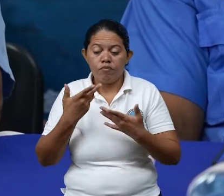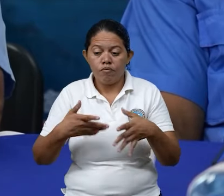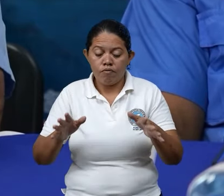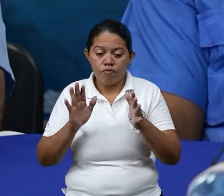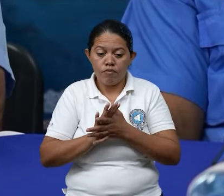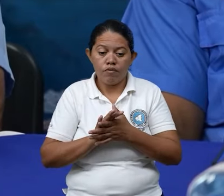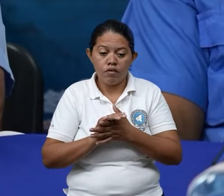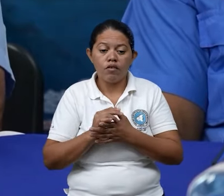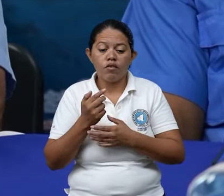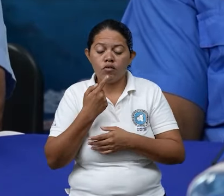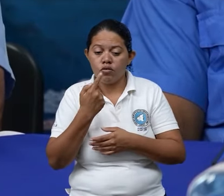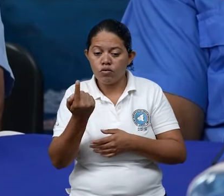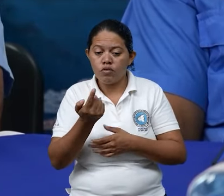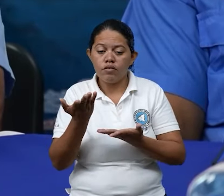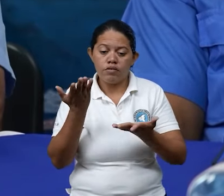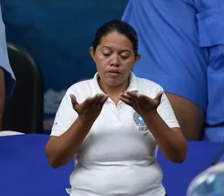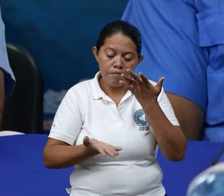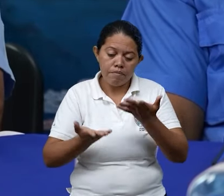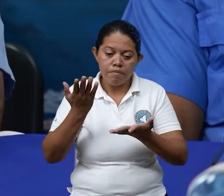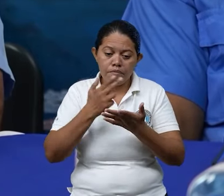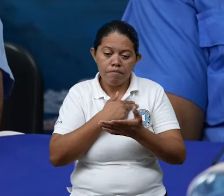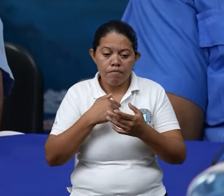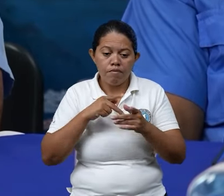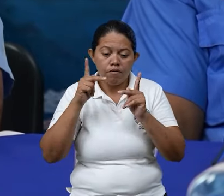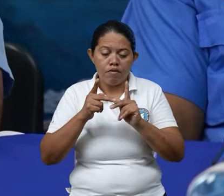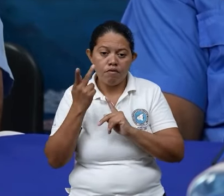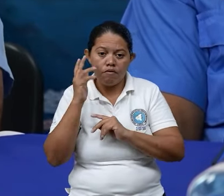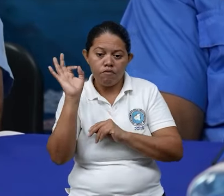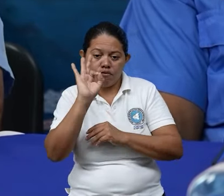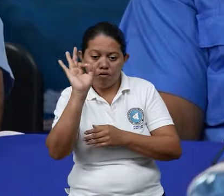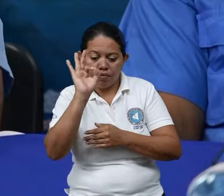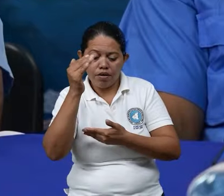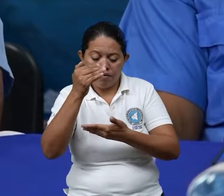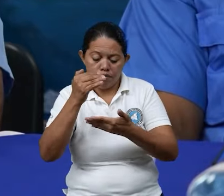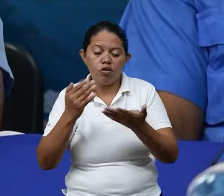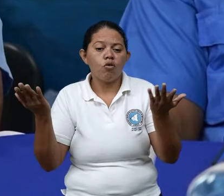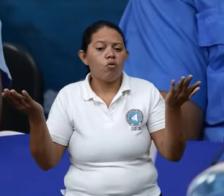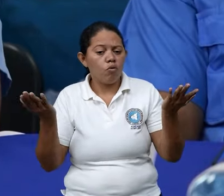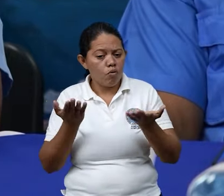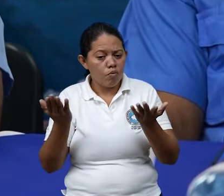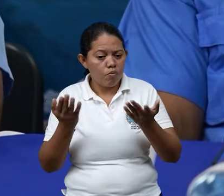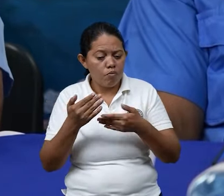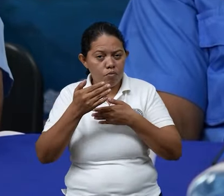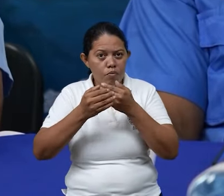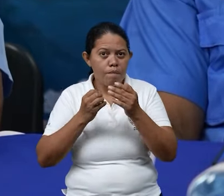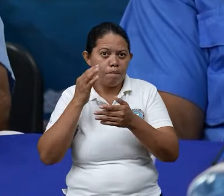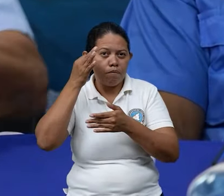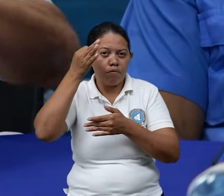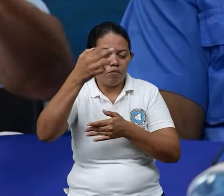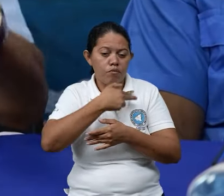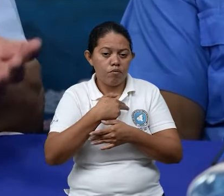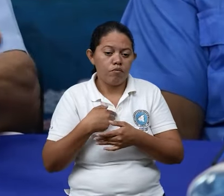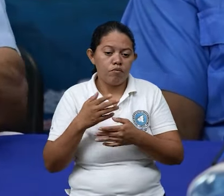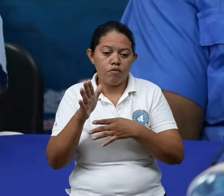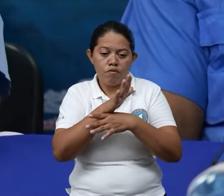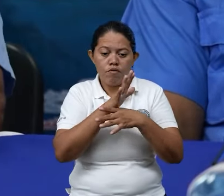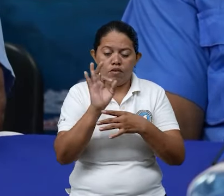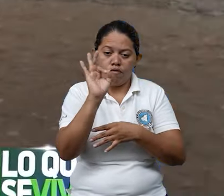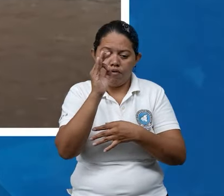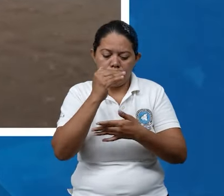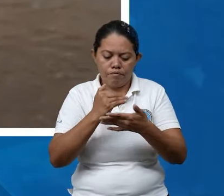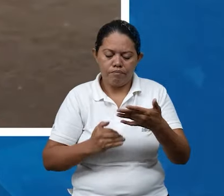perspectiva interinstitucional sino que también desde una perspectiva de ver los próximos escenarios en sus distintas